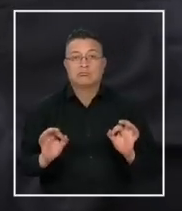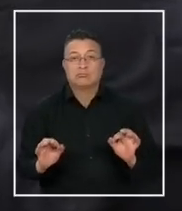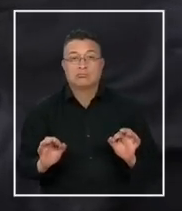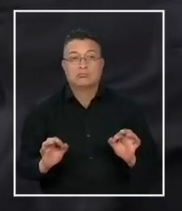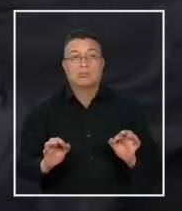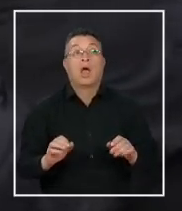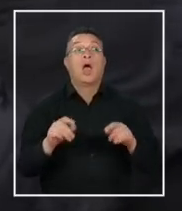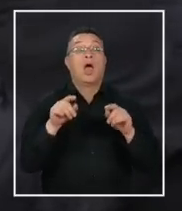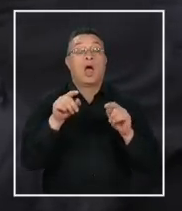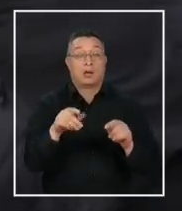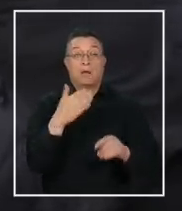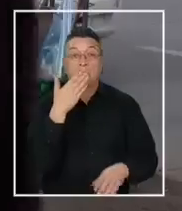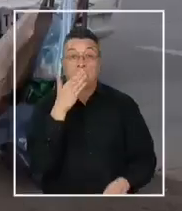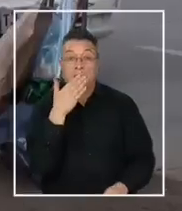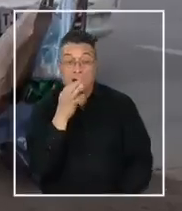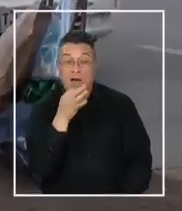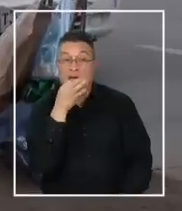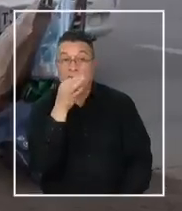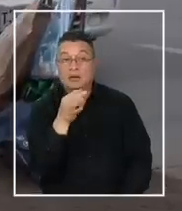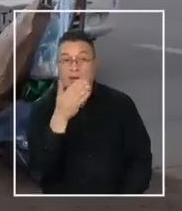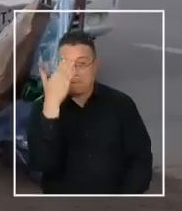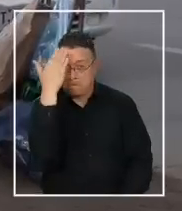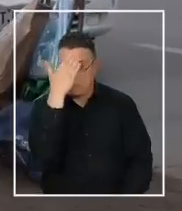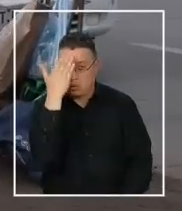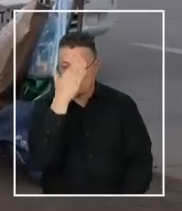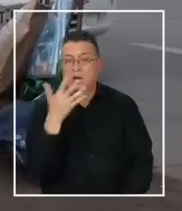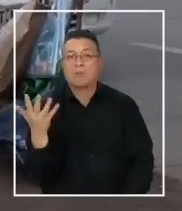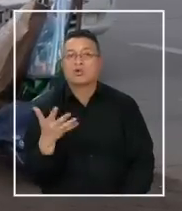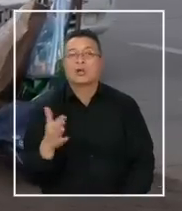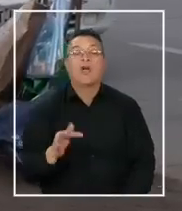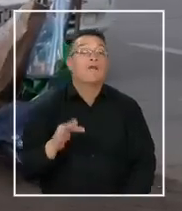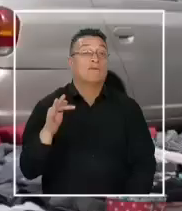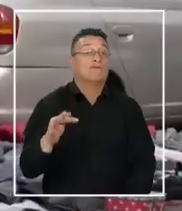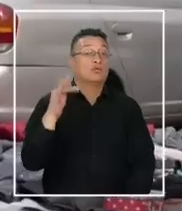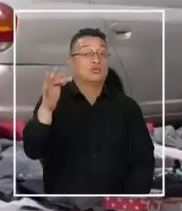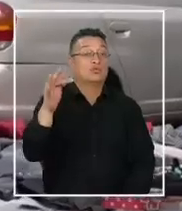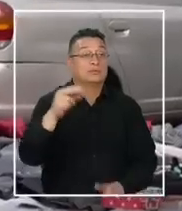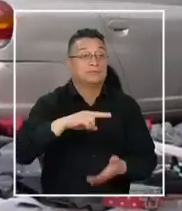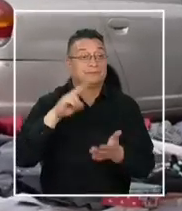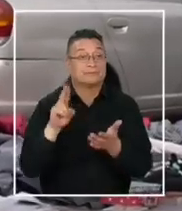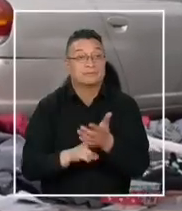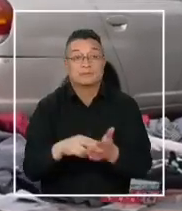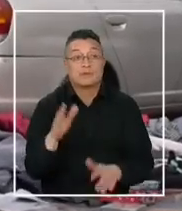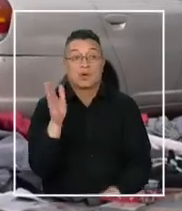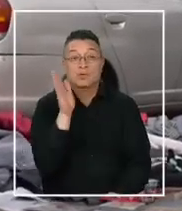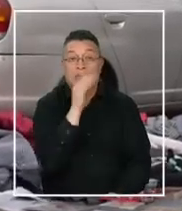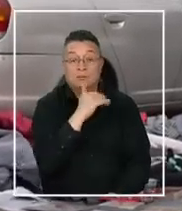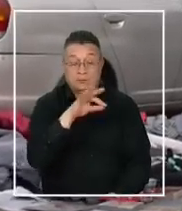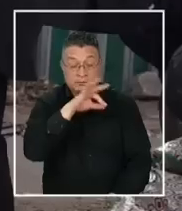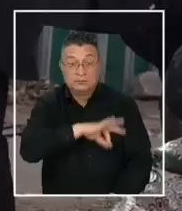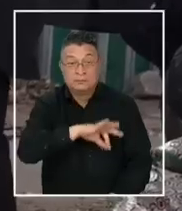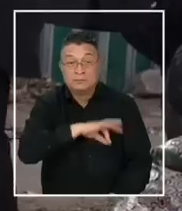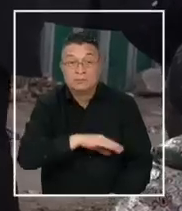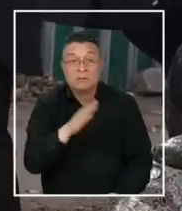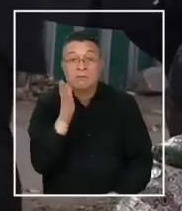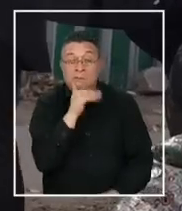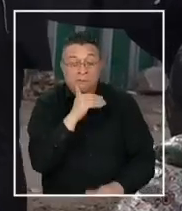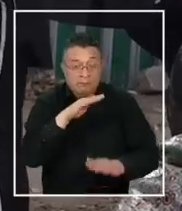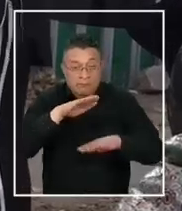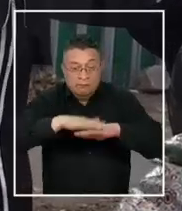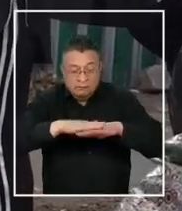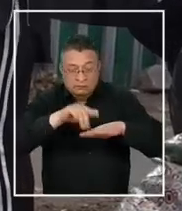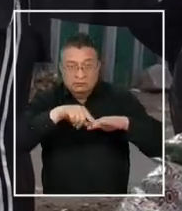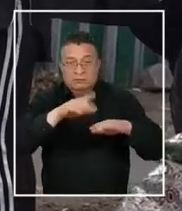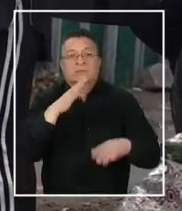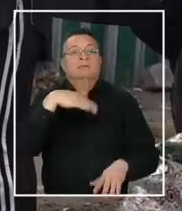para los especialistas este síntoma es preocupante, ya que en el futuro la realidad de quien no tiene un piso de jubilación, por ejemplo, podría